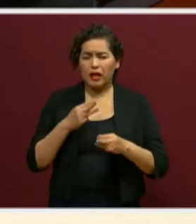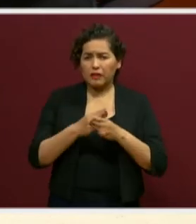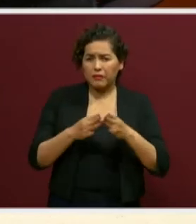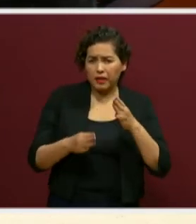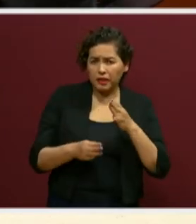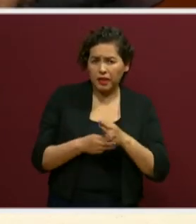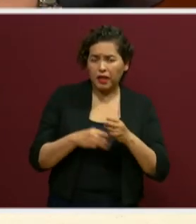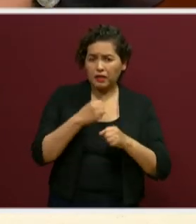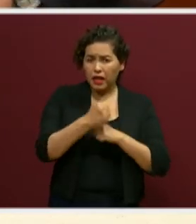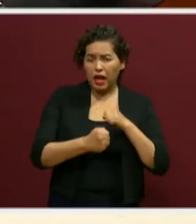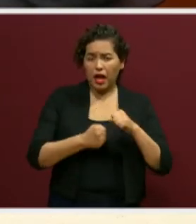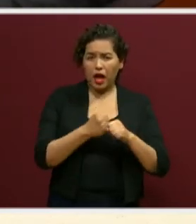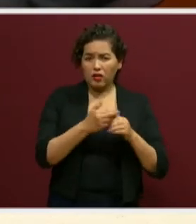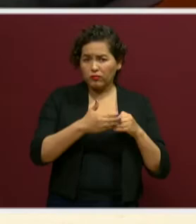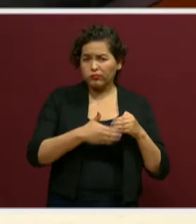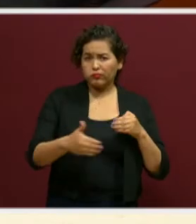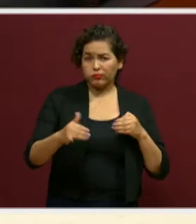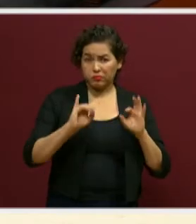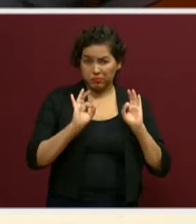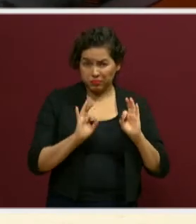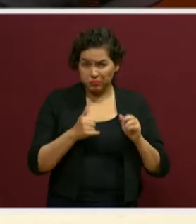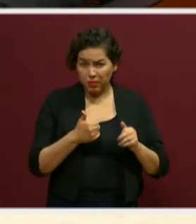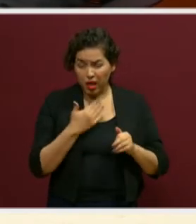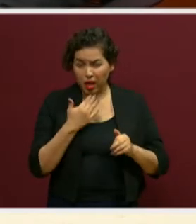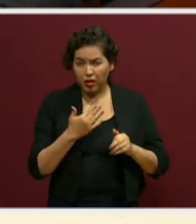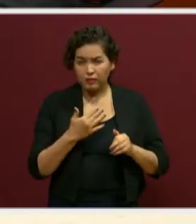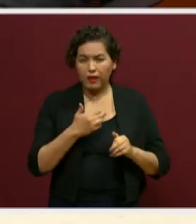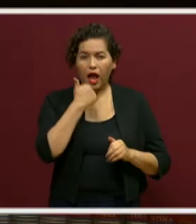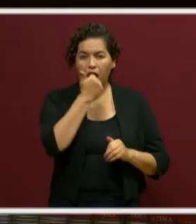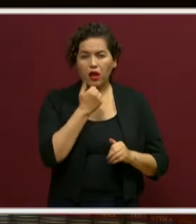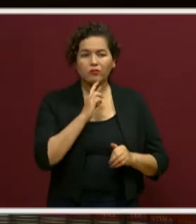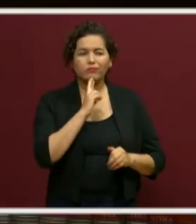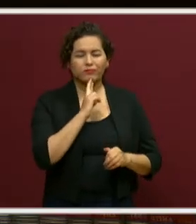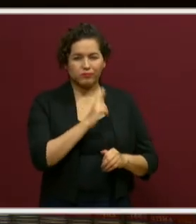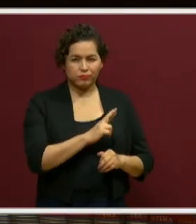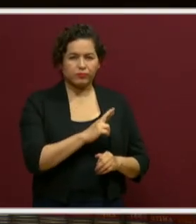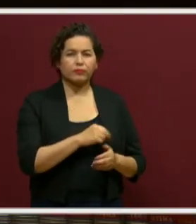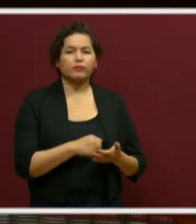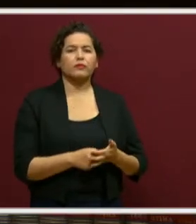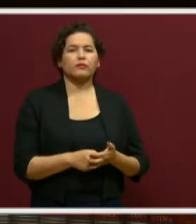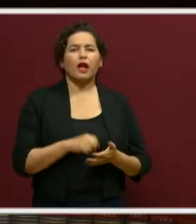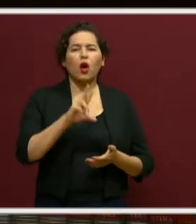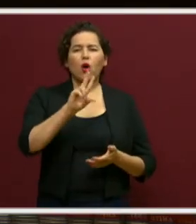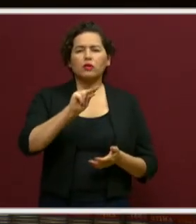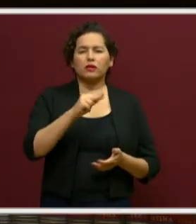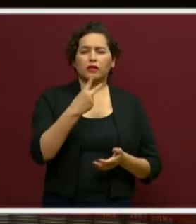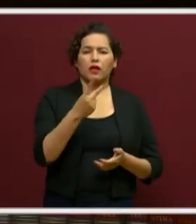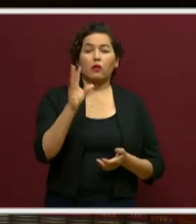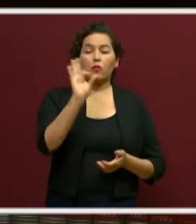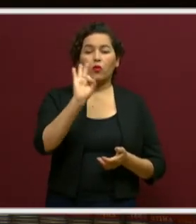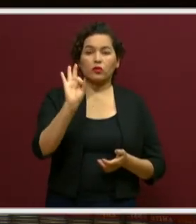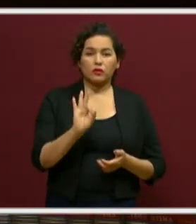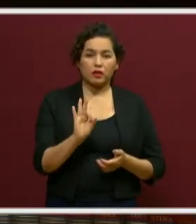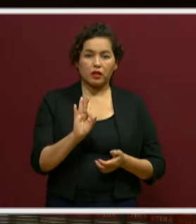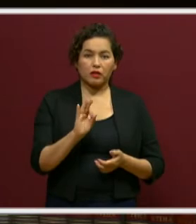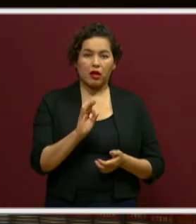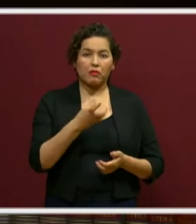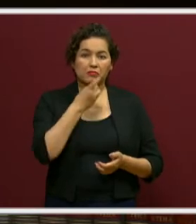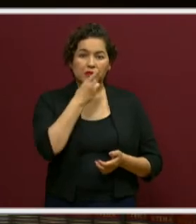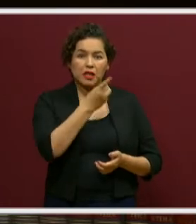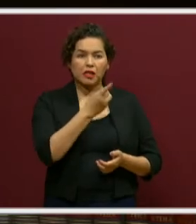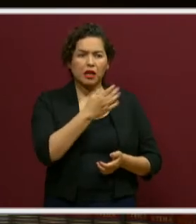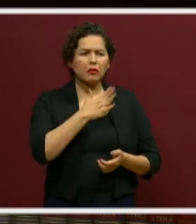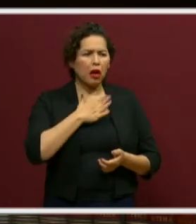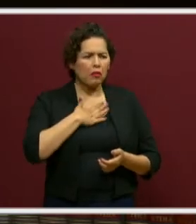Exactamente. Mira, los alumnos consideran el 82% haber tenido un